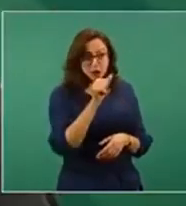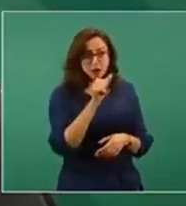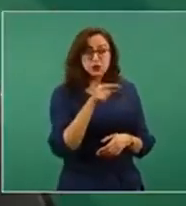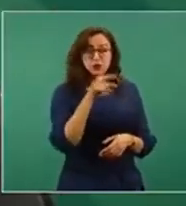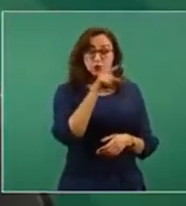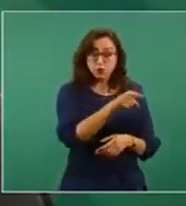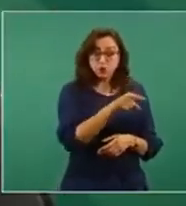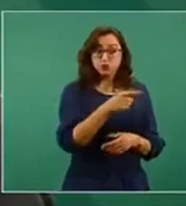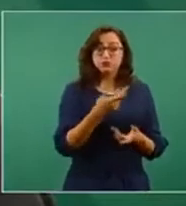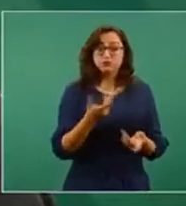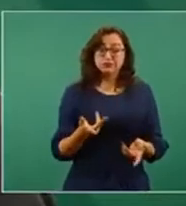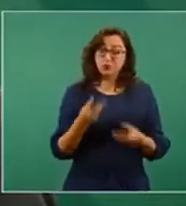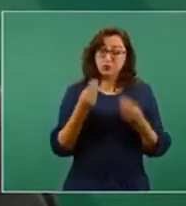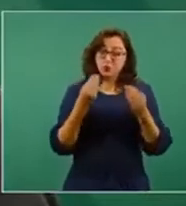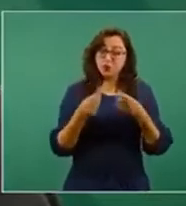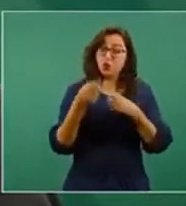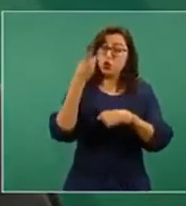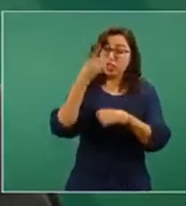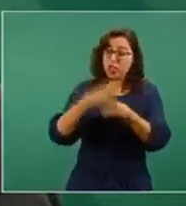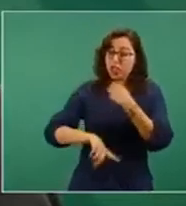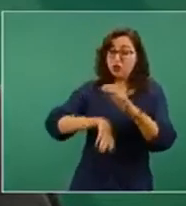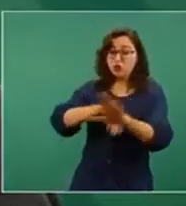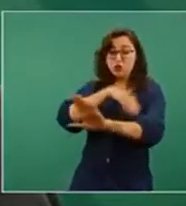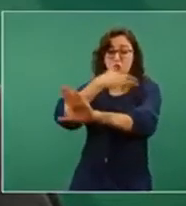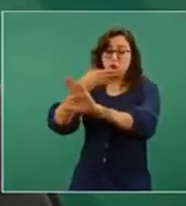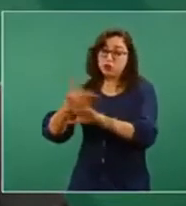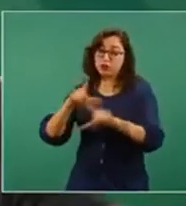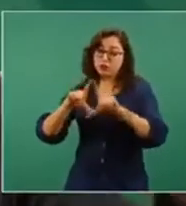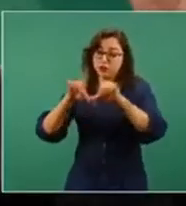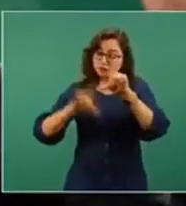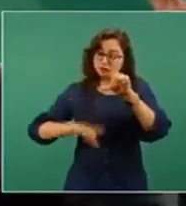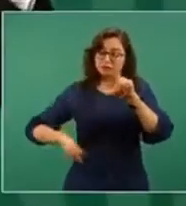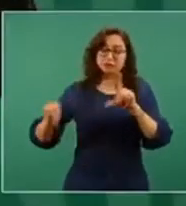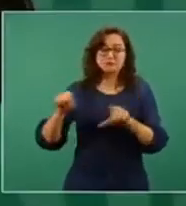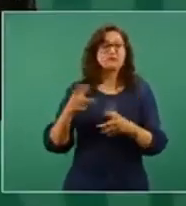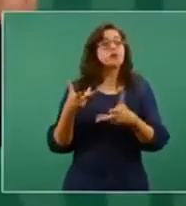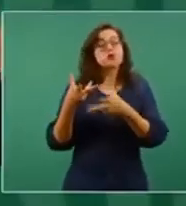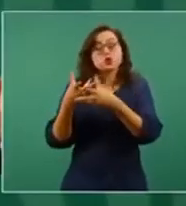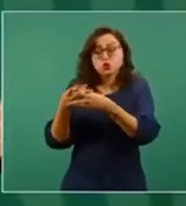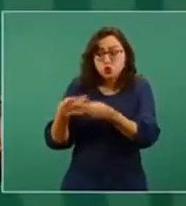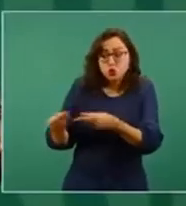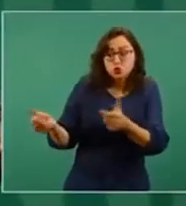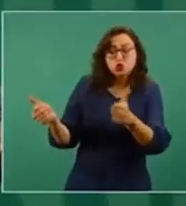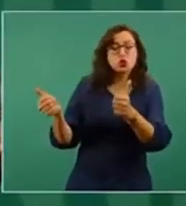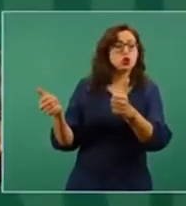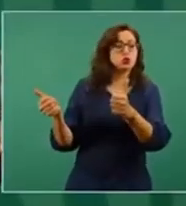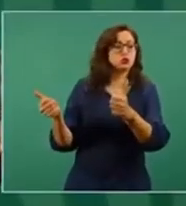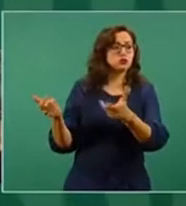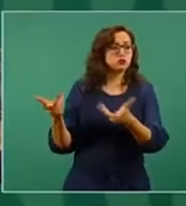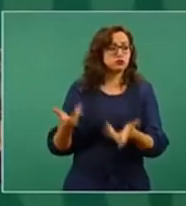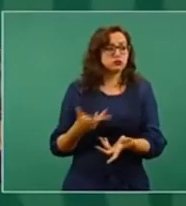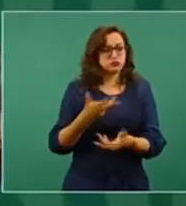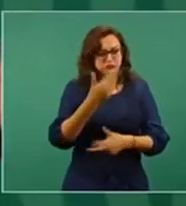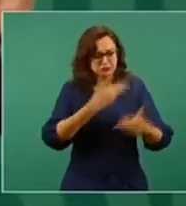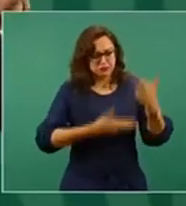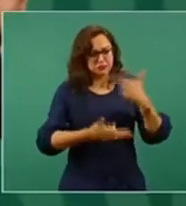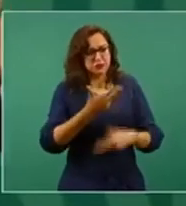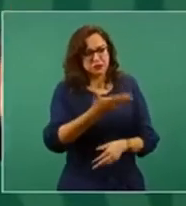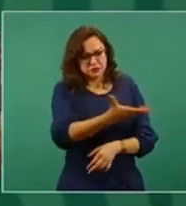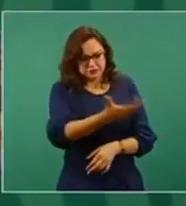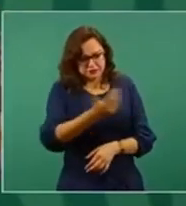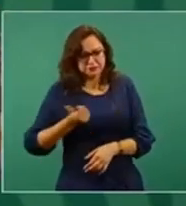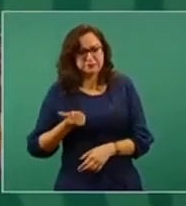y puedes seguir con tu empresa.